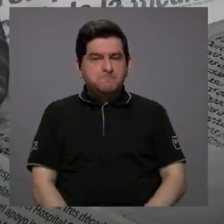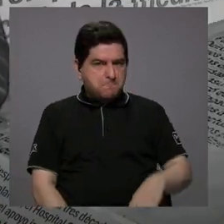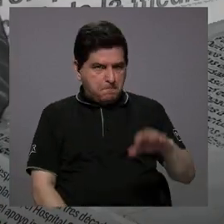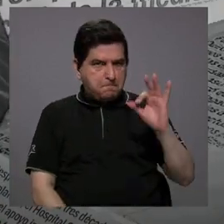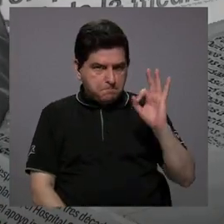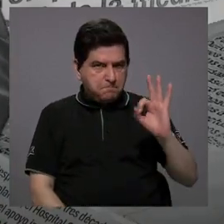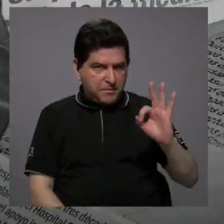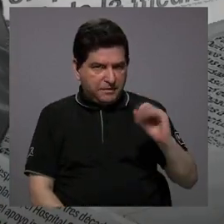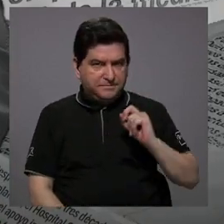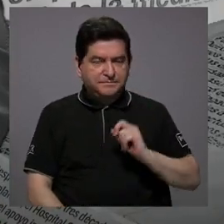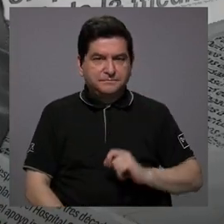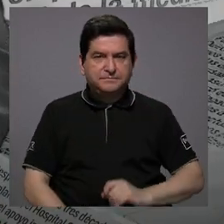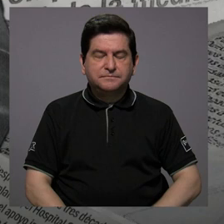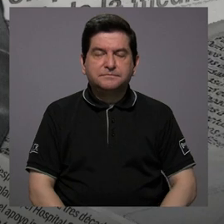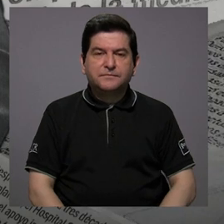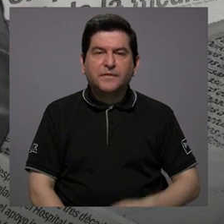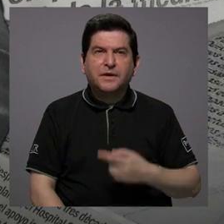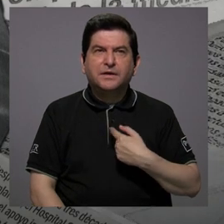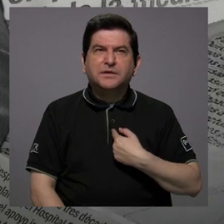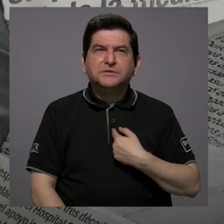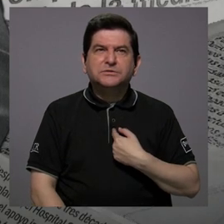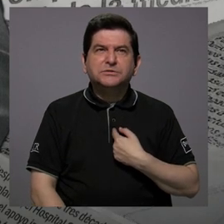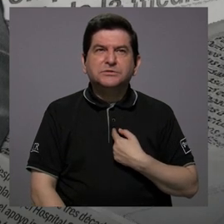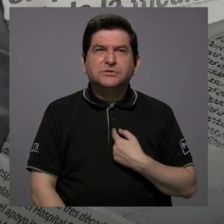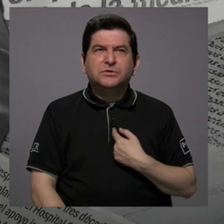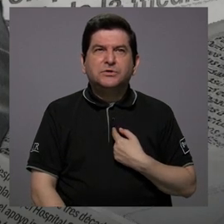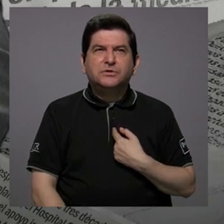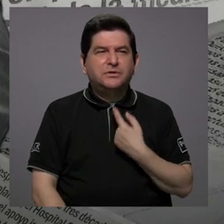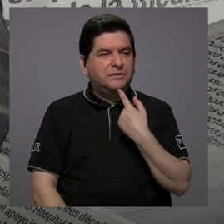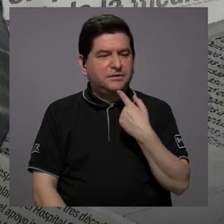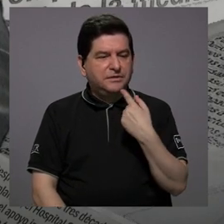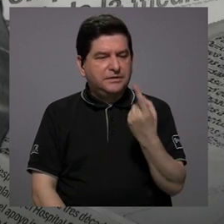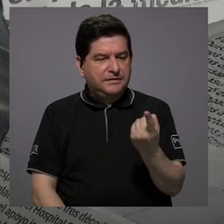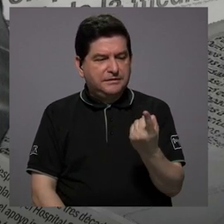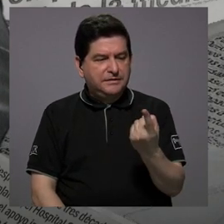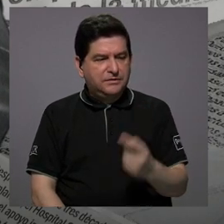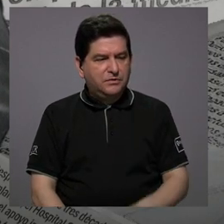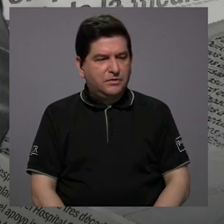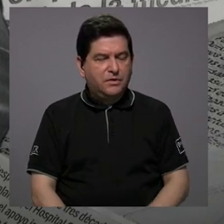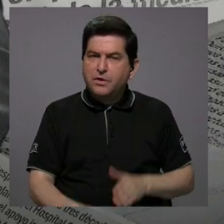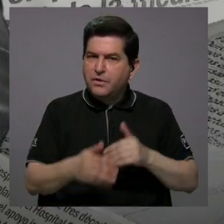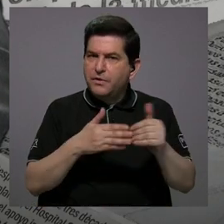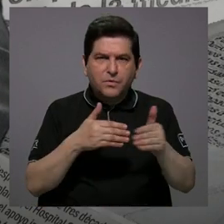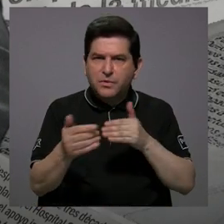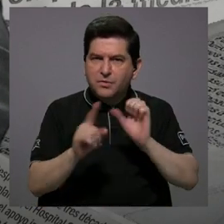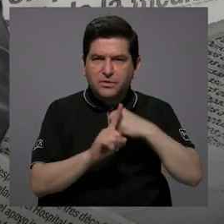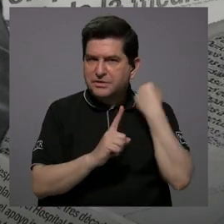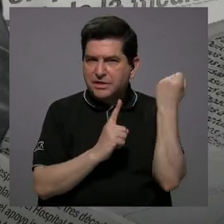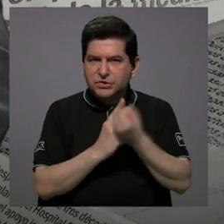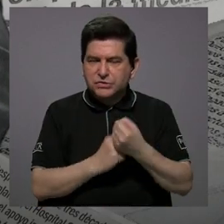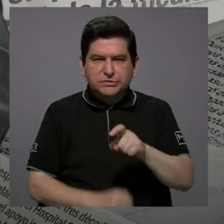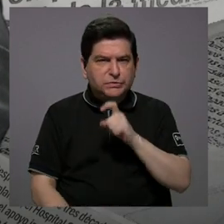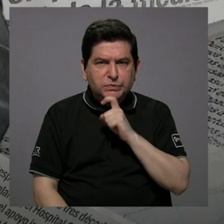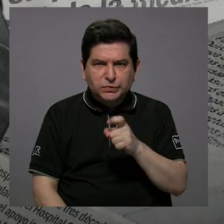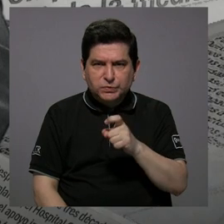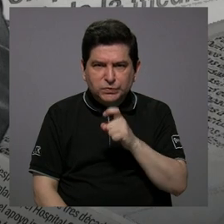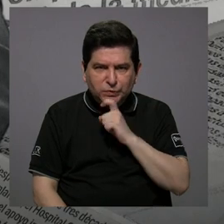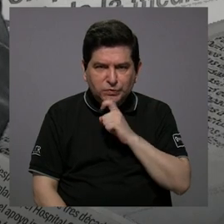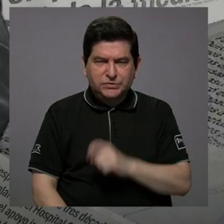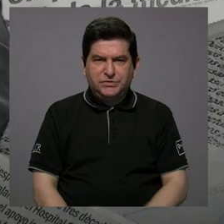yo diría que a pesar de la situación crítica,